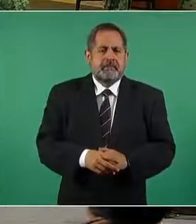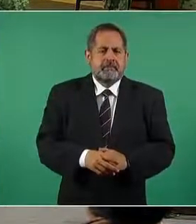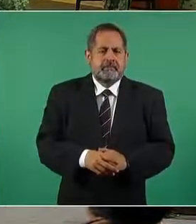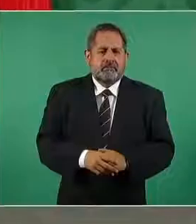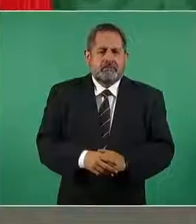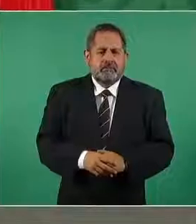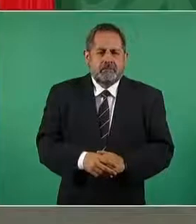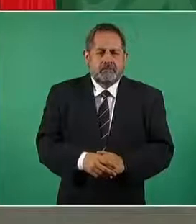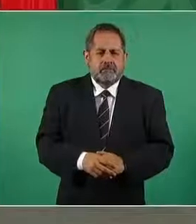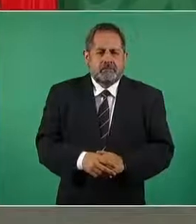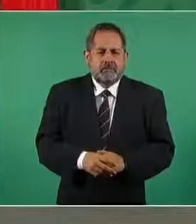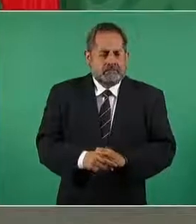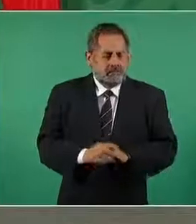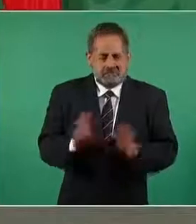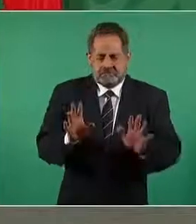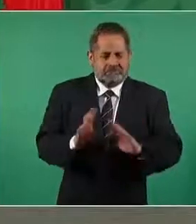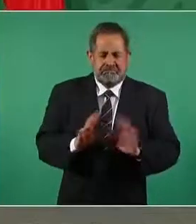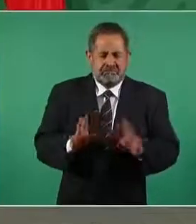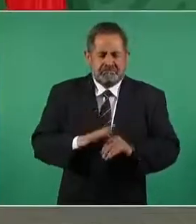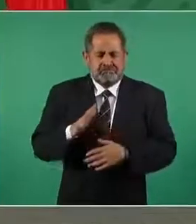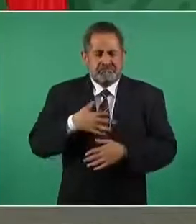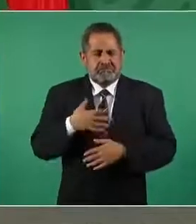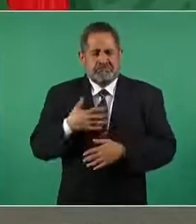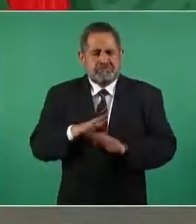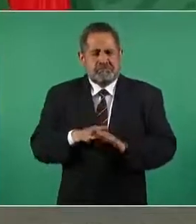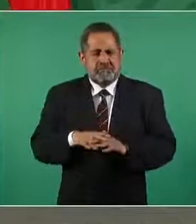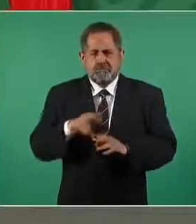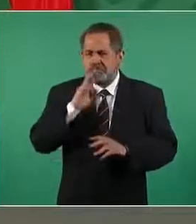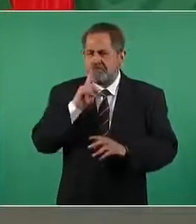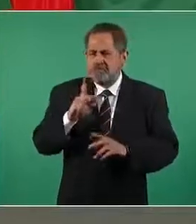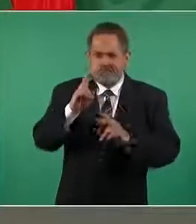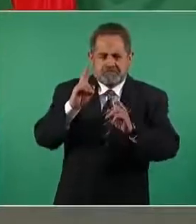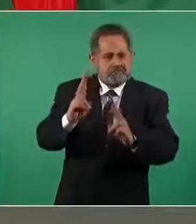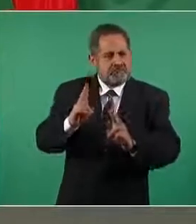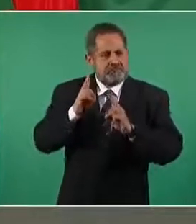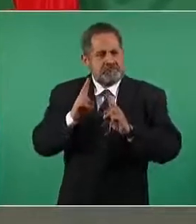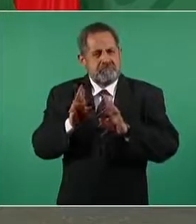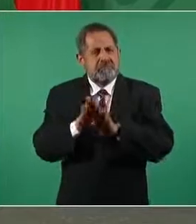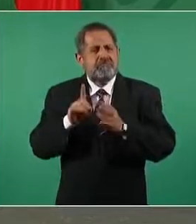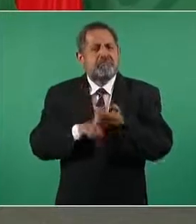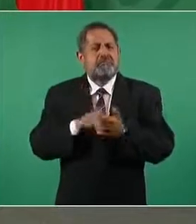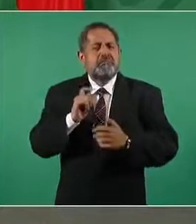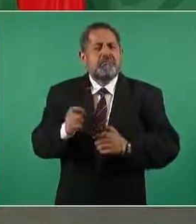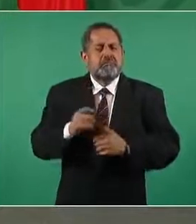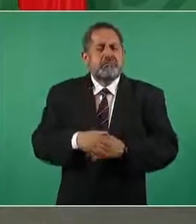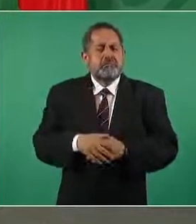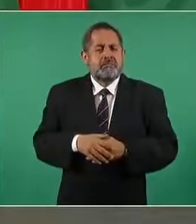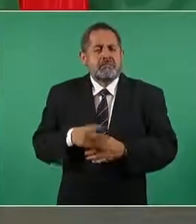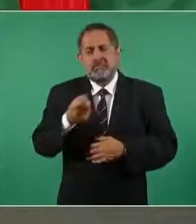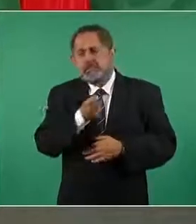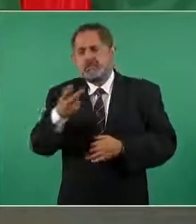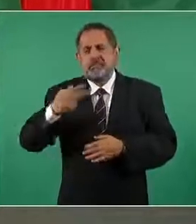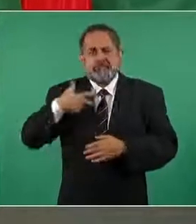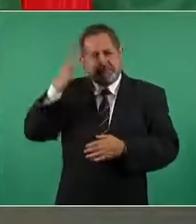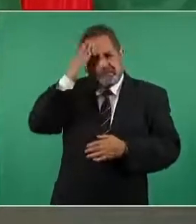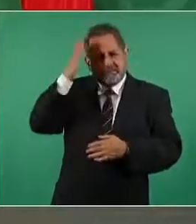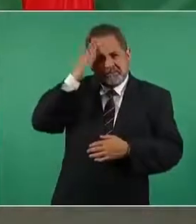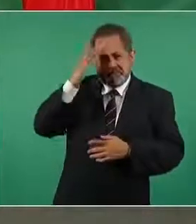yo creo que el mejor homenaje que se ofrece a dirigentes